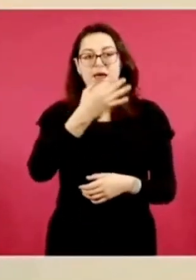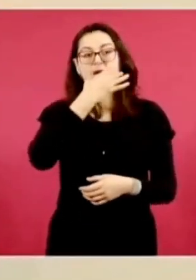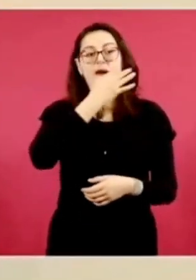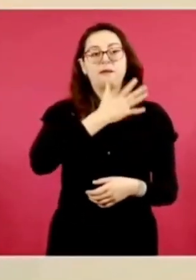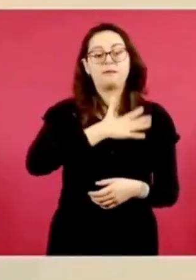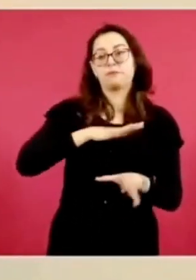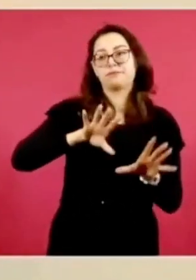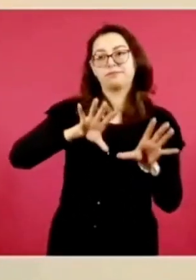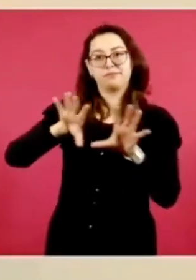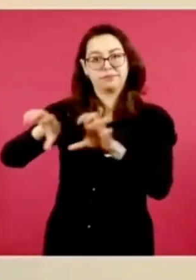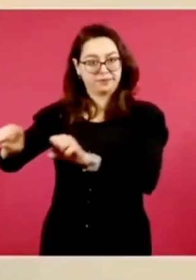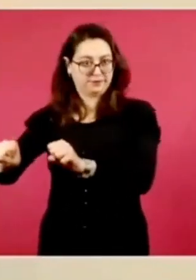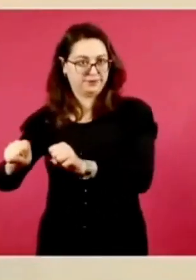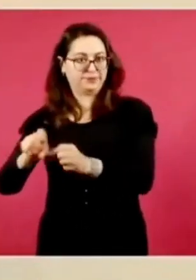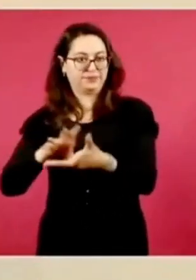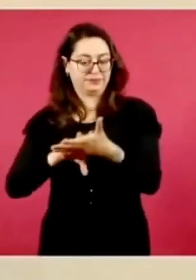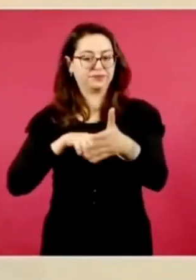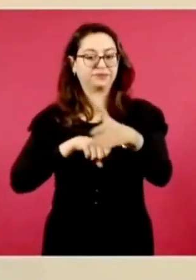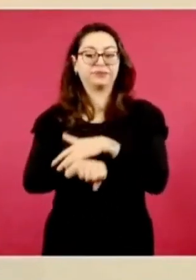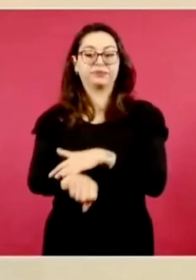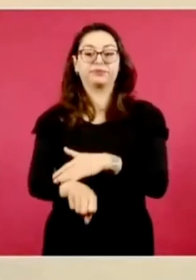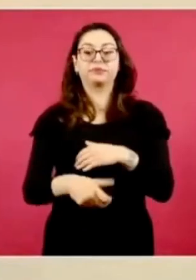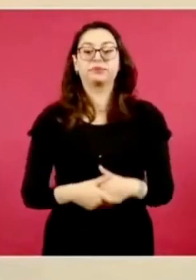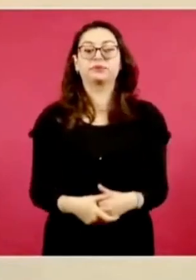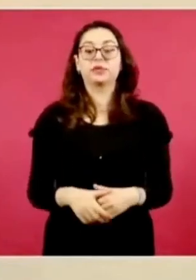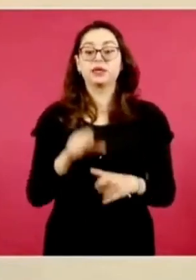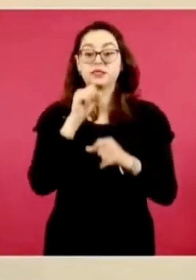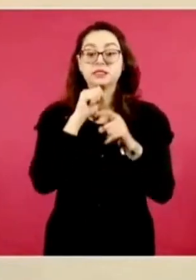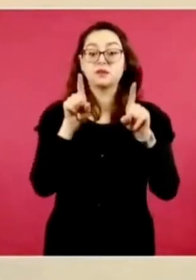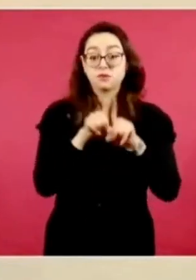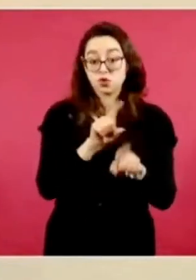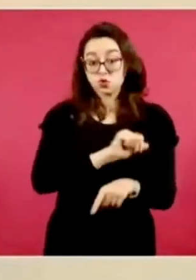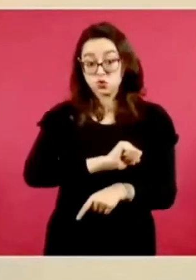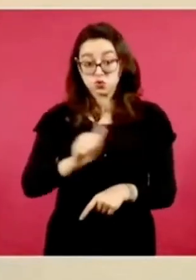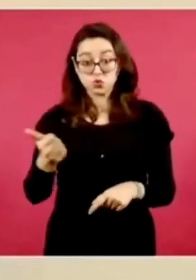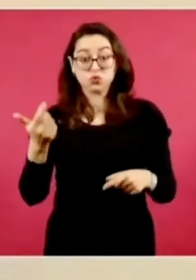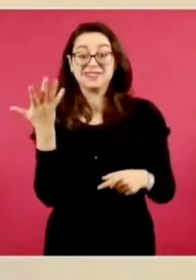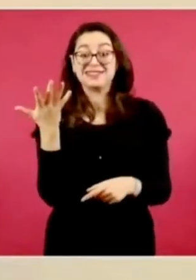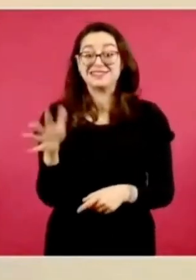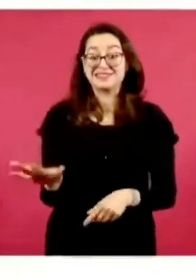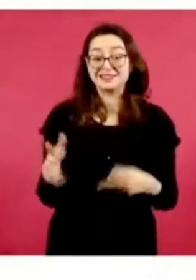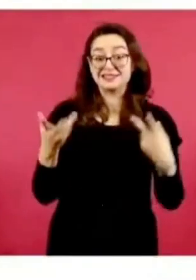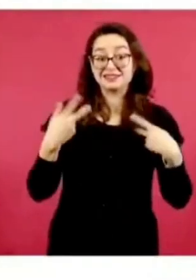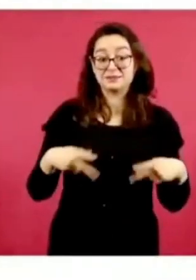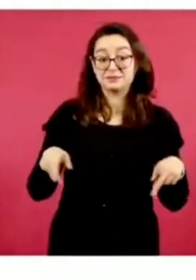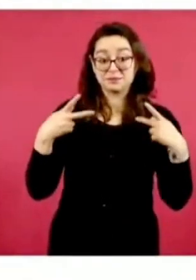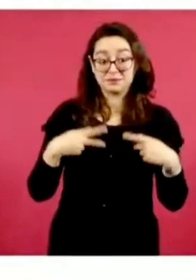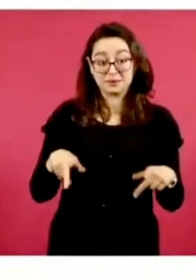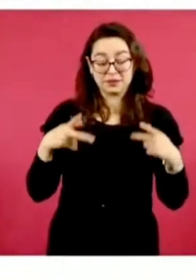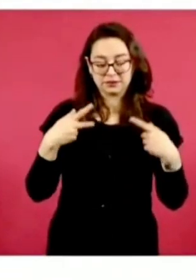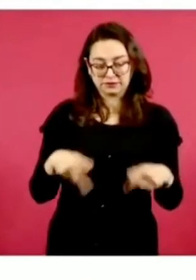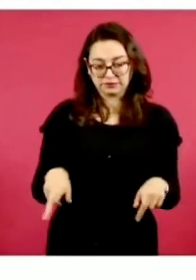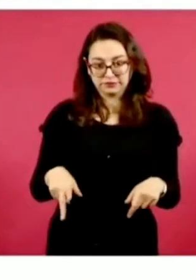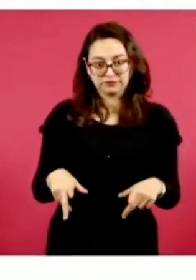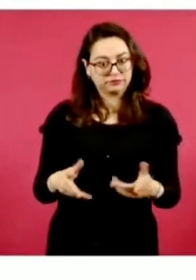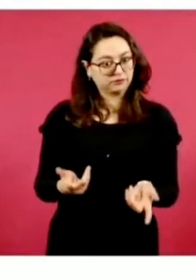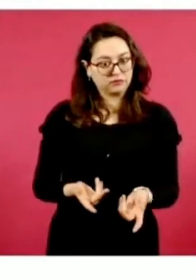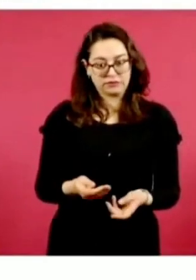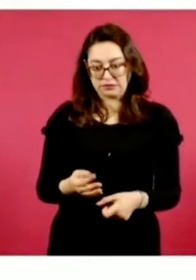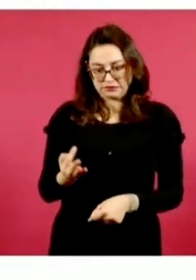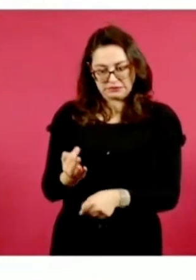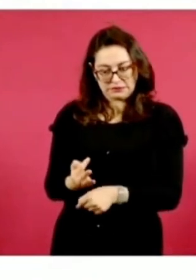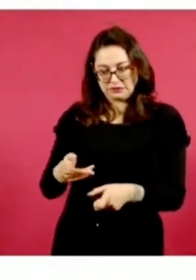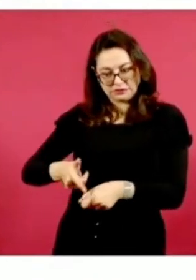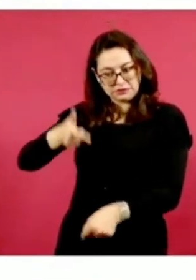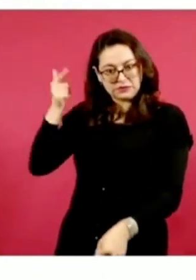También tenemos la detención de estas 10 personas. Esto fue en flagrancia y por parte de la Fiscalía General de la